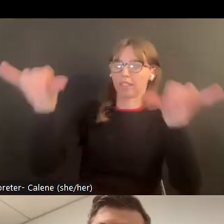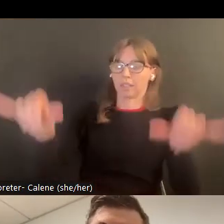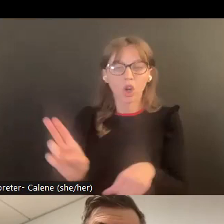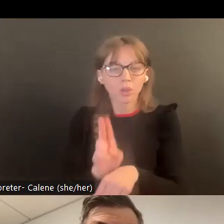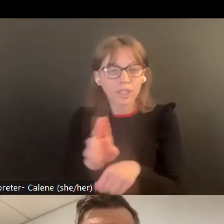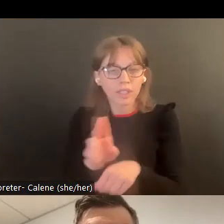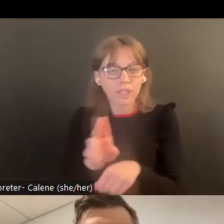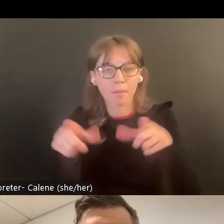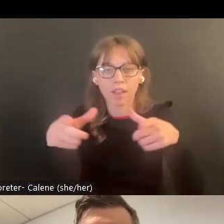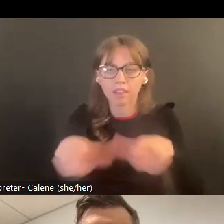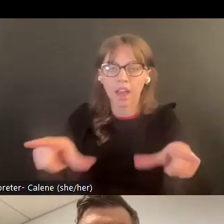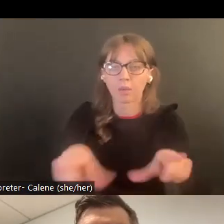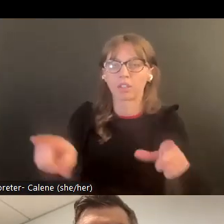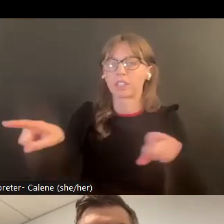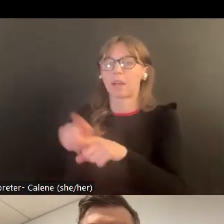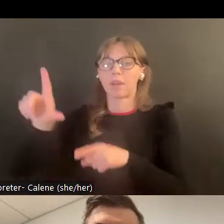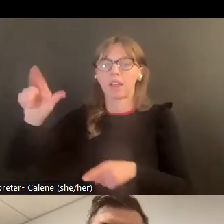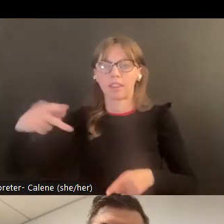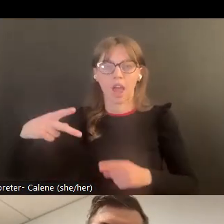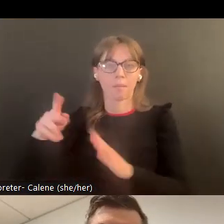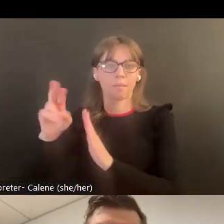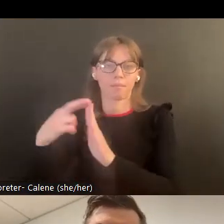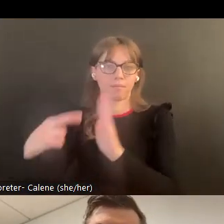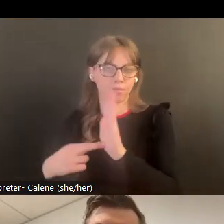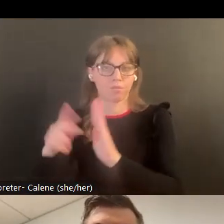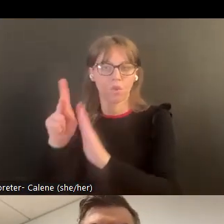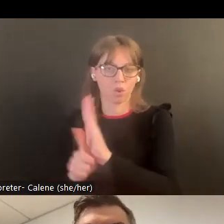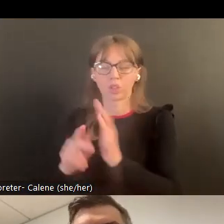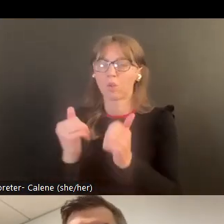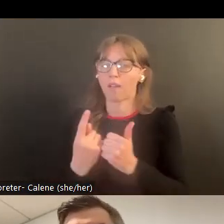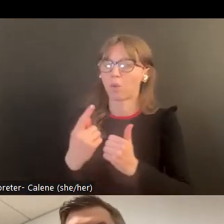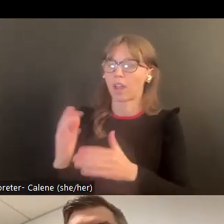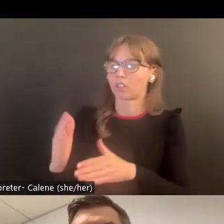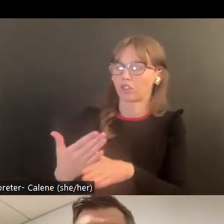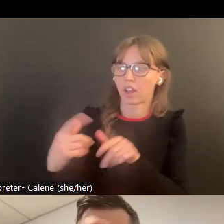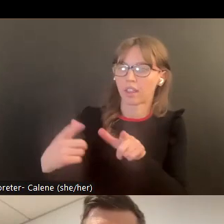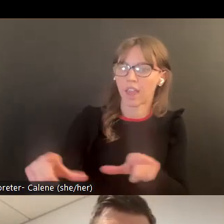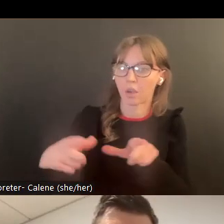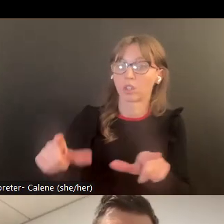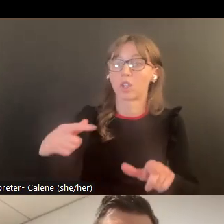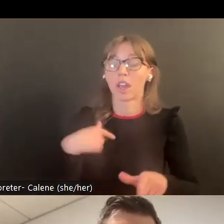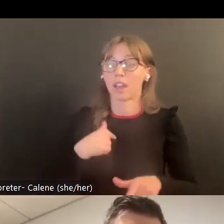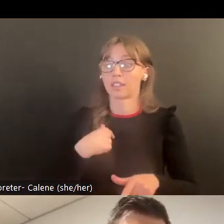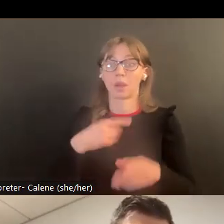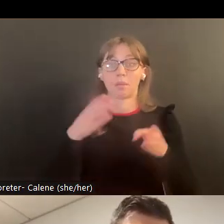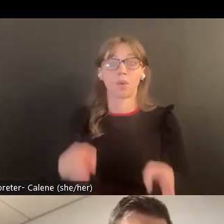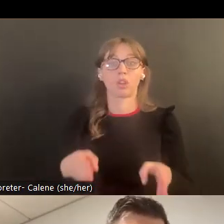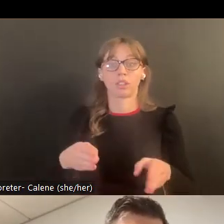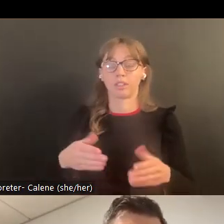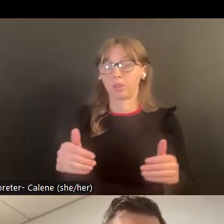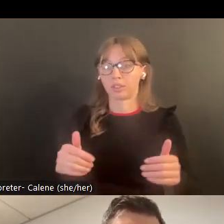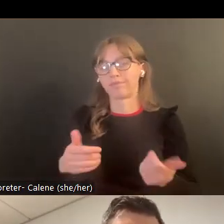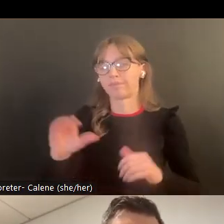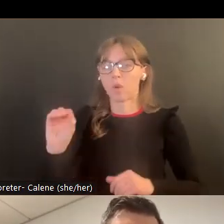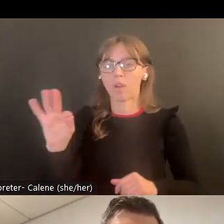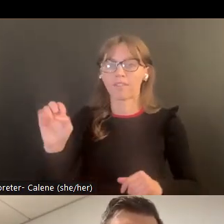entidades en el sistema en el sistema de la corte usan el mismo lenguaje de lo que sería el lab